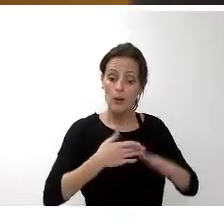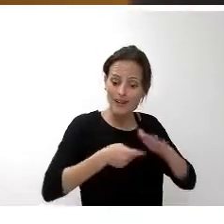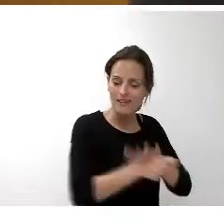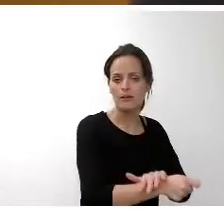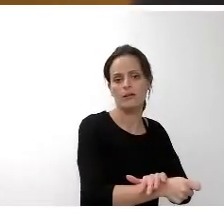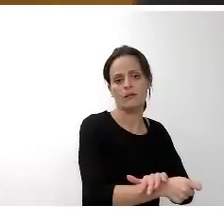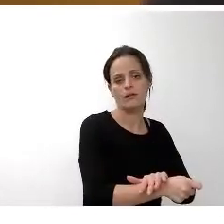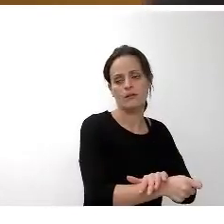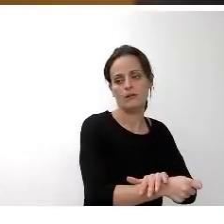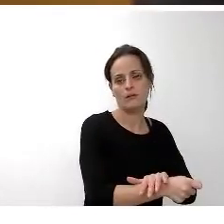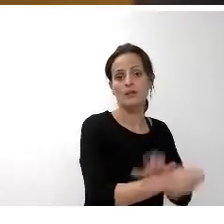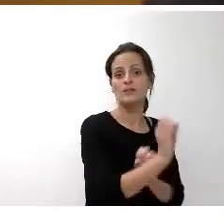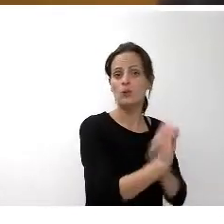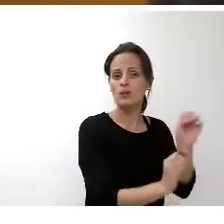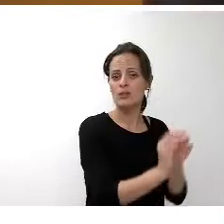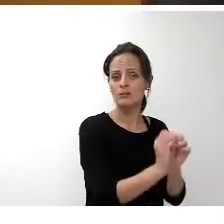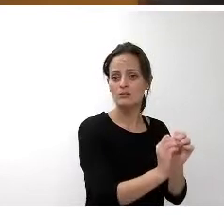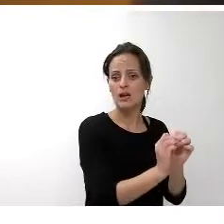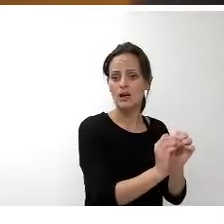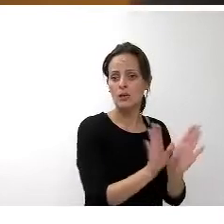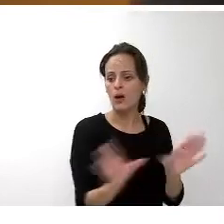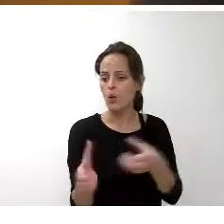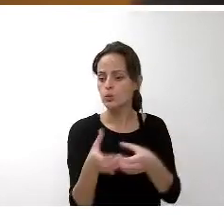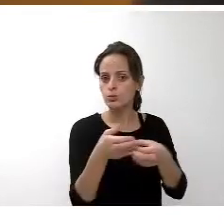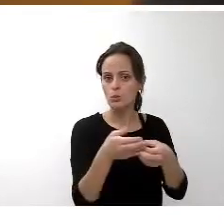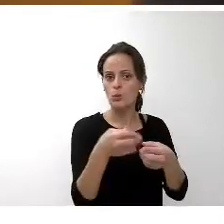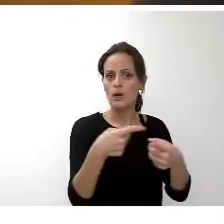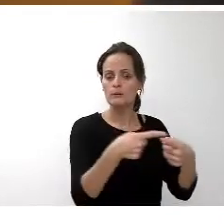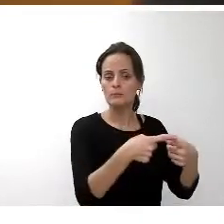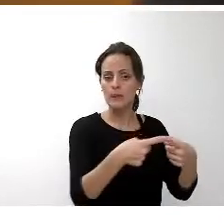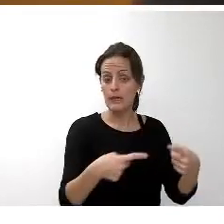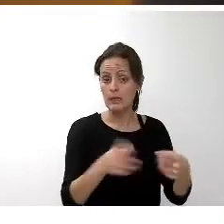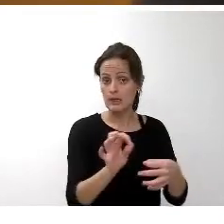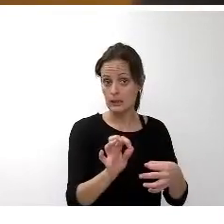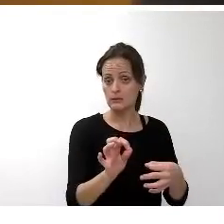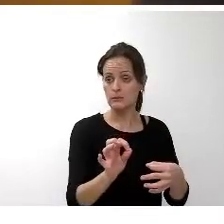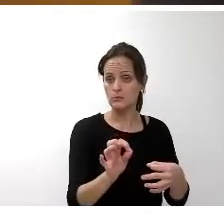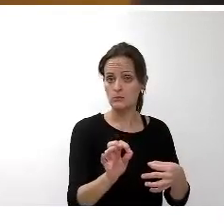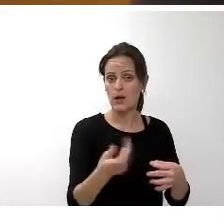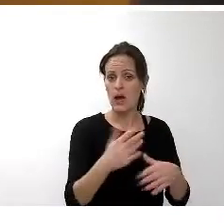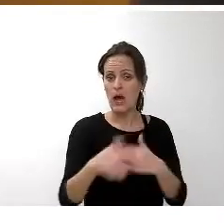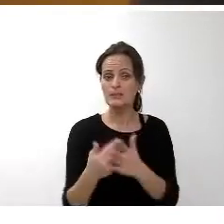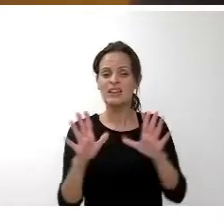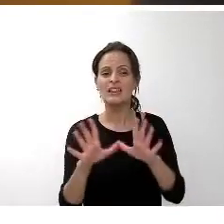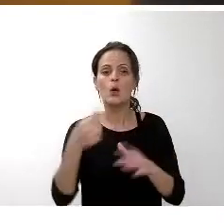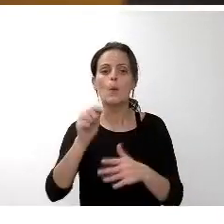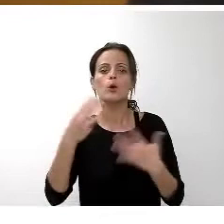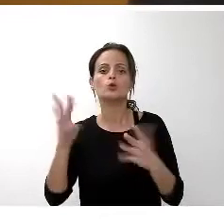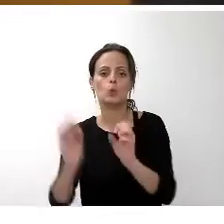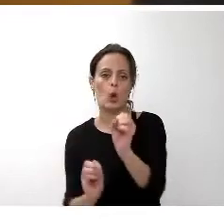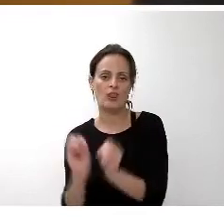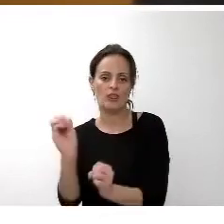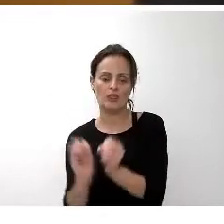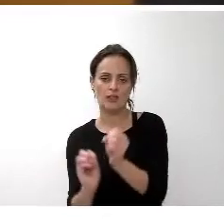este porcentaje de media en el conjunto de estas otras administraciones que he manifestado es de un 10,8. Luego, tiene un saldo